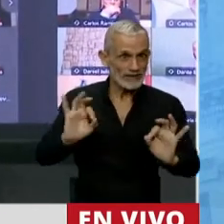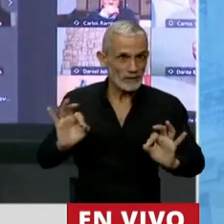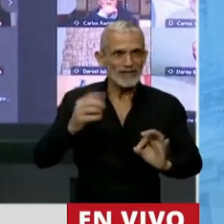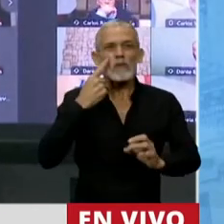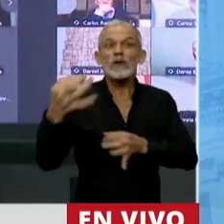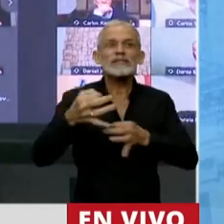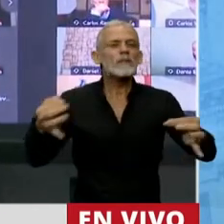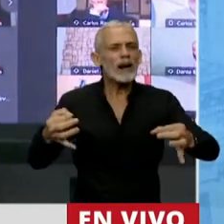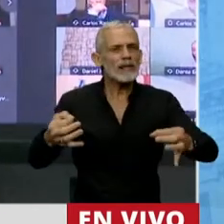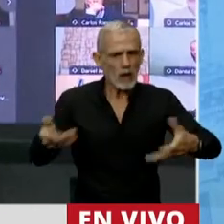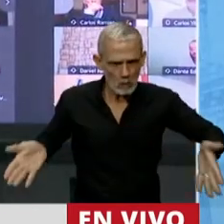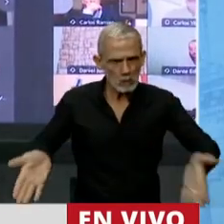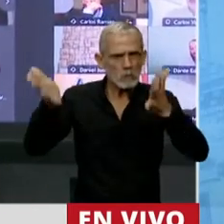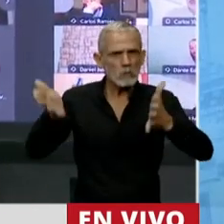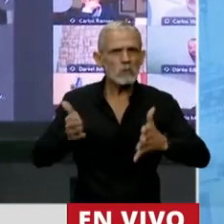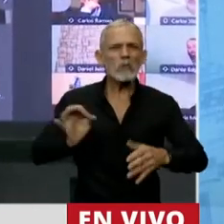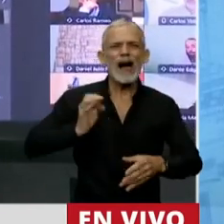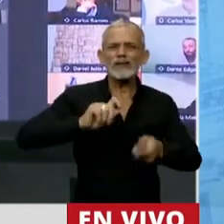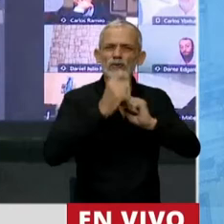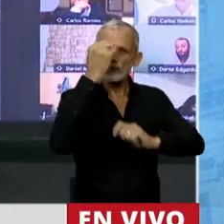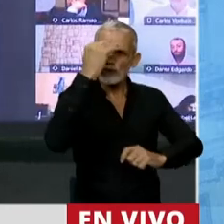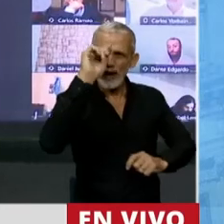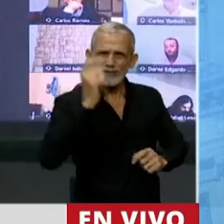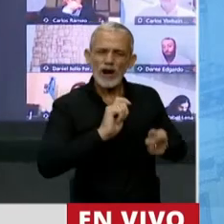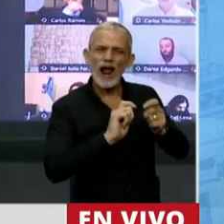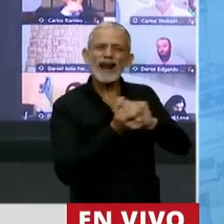incorporara la Reforma Constitucional del 94 en la Nación.